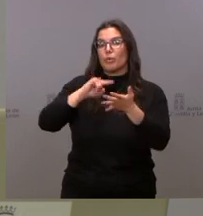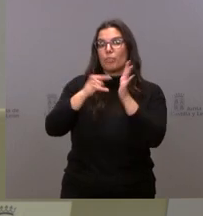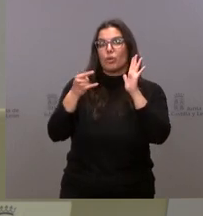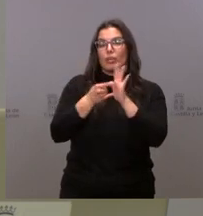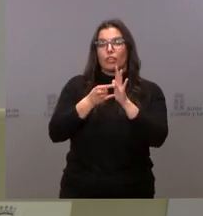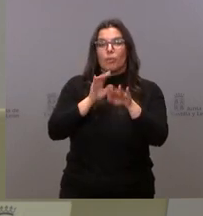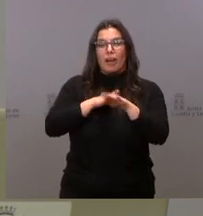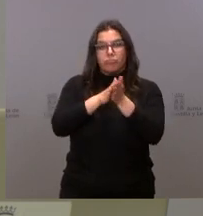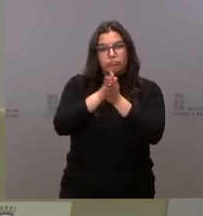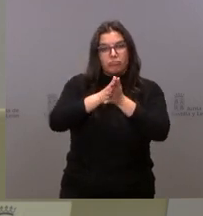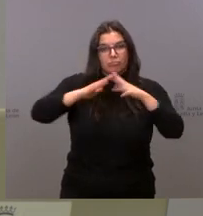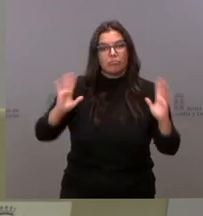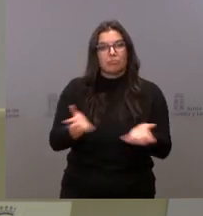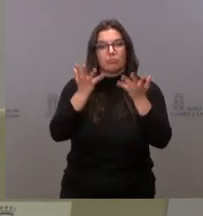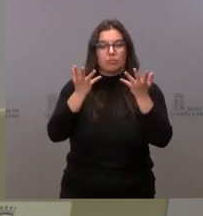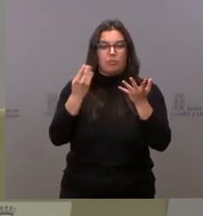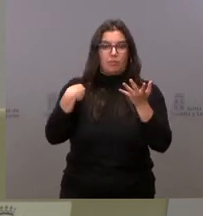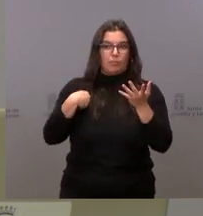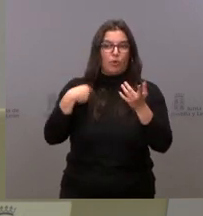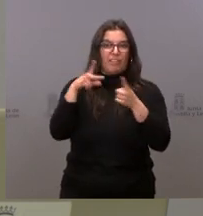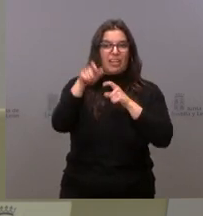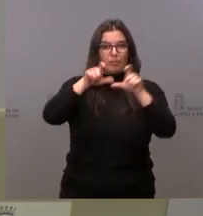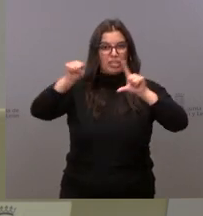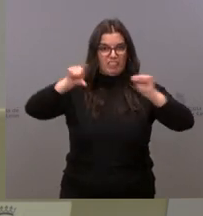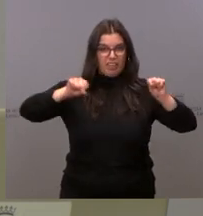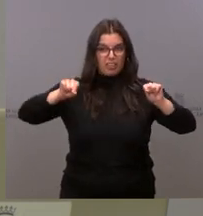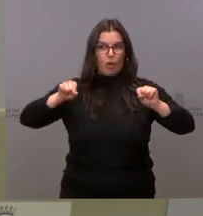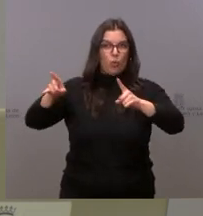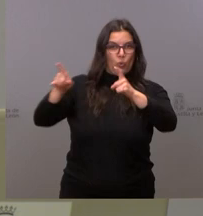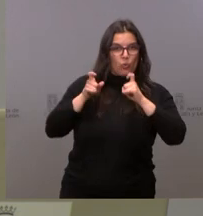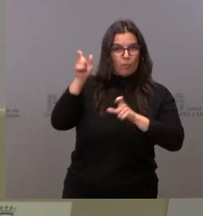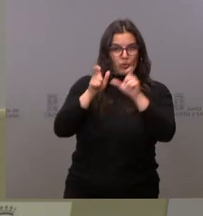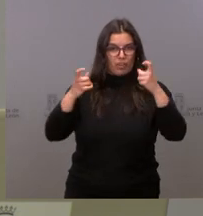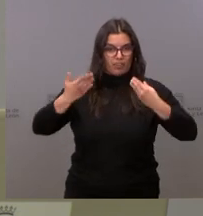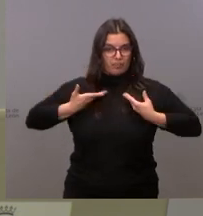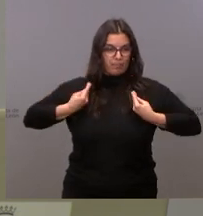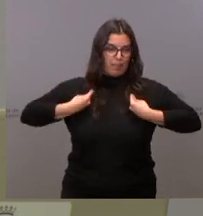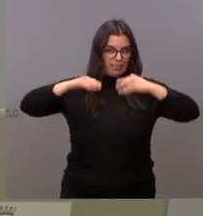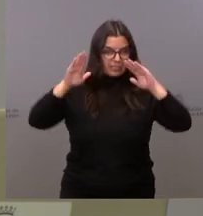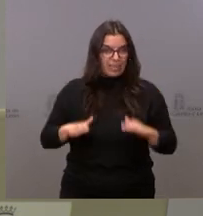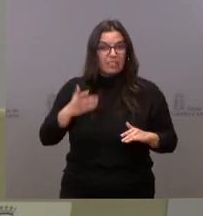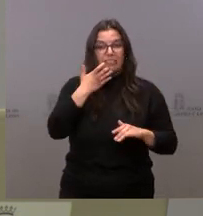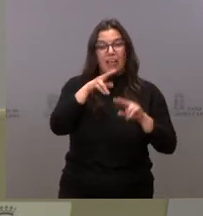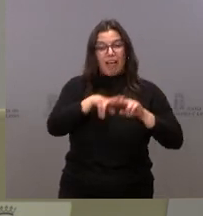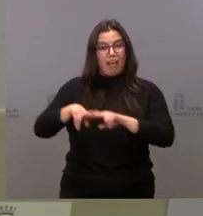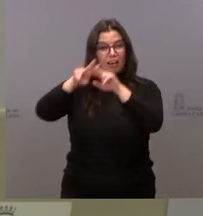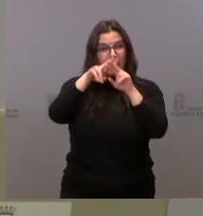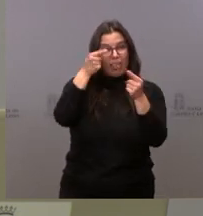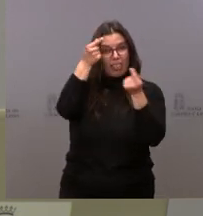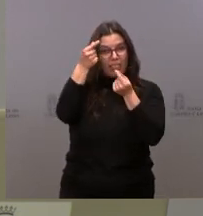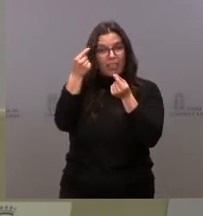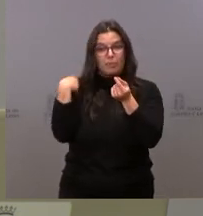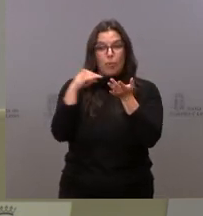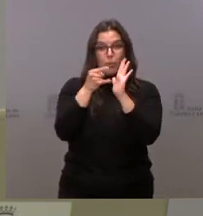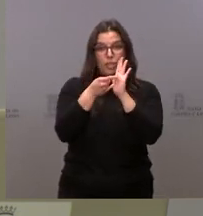incentivación desde el punto de vista demográfico. por tanto, si uno analiza con detalle las partidas del proyecto de